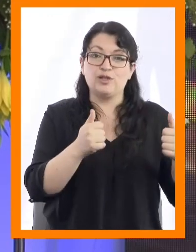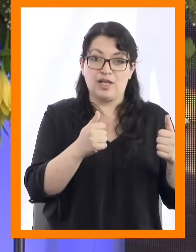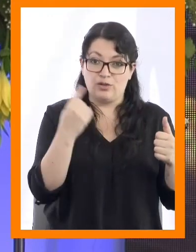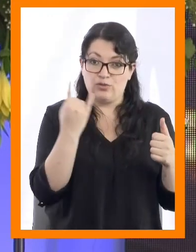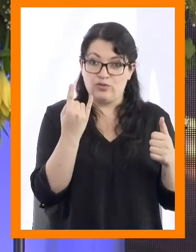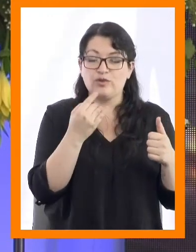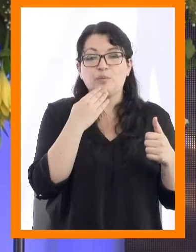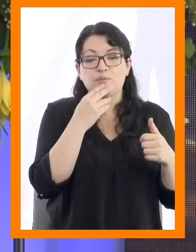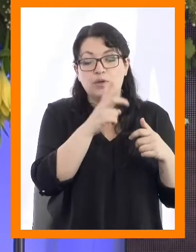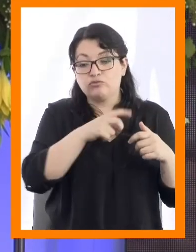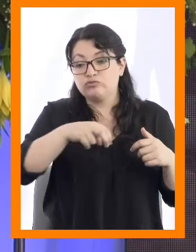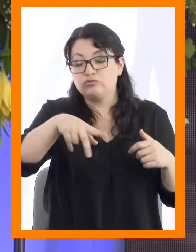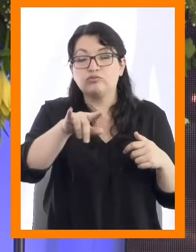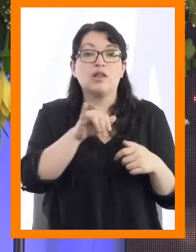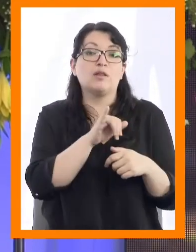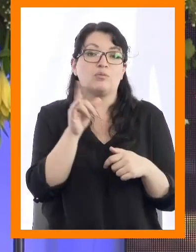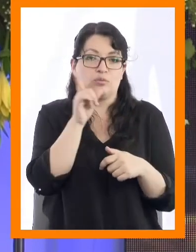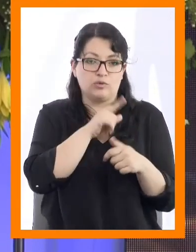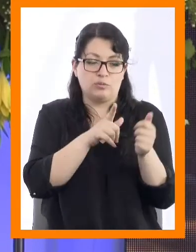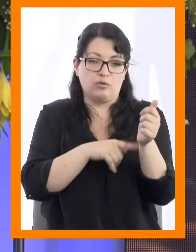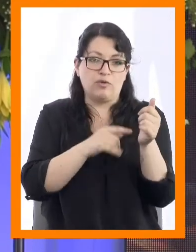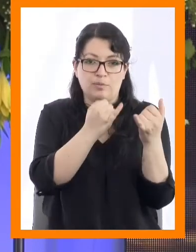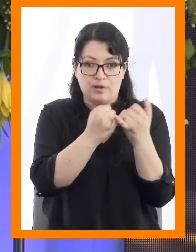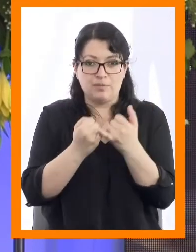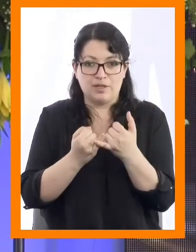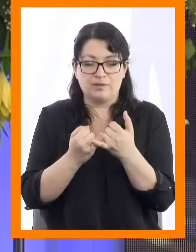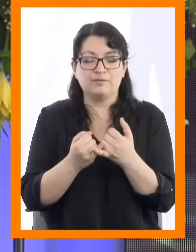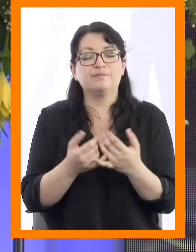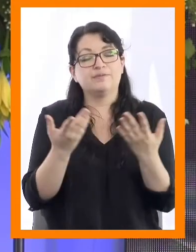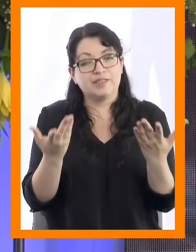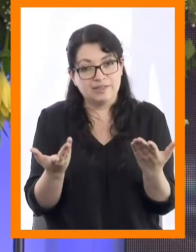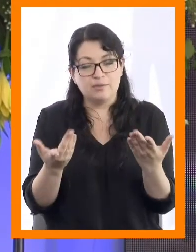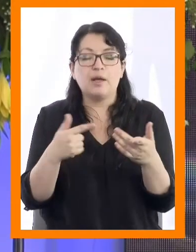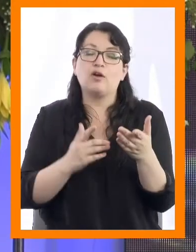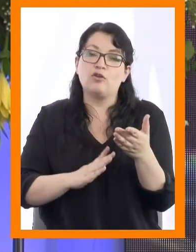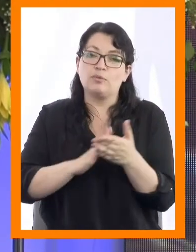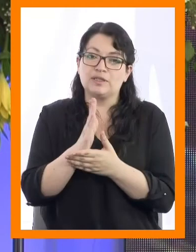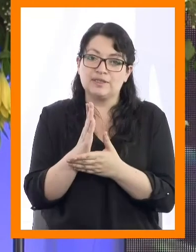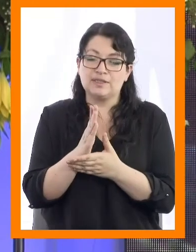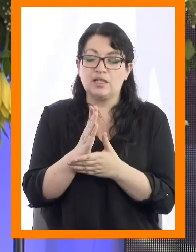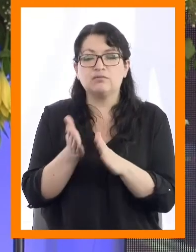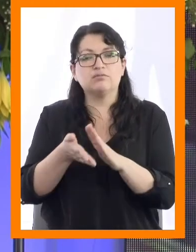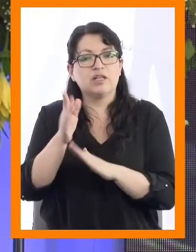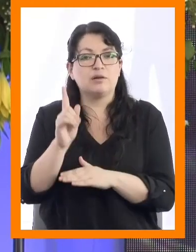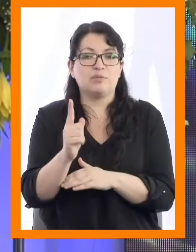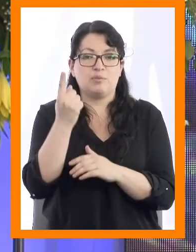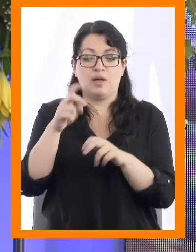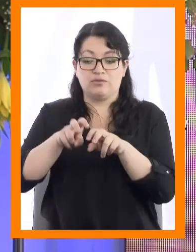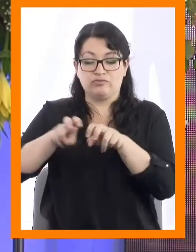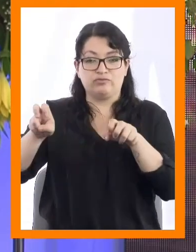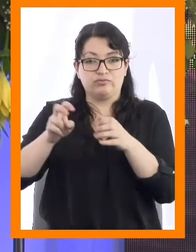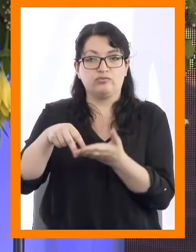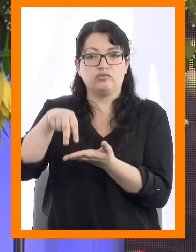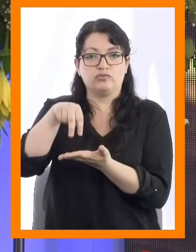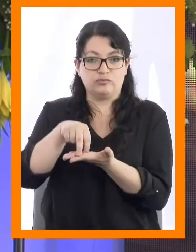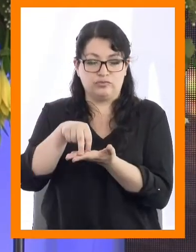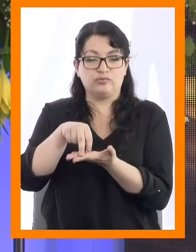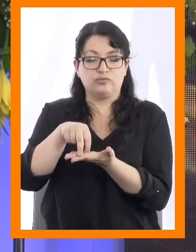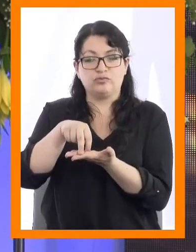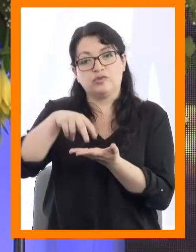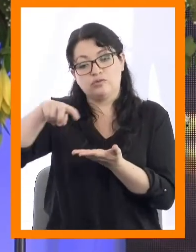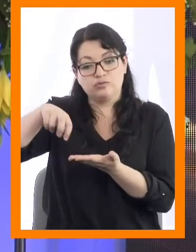universidad y finalmente los familiares y amigos. Entonces, para comenzar a salir, se pone de pie la primera fila de los nuevos